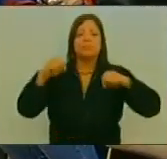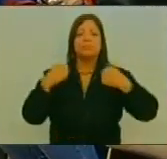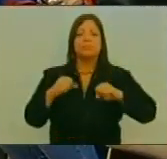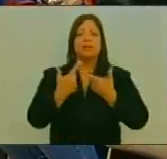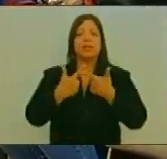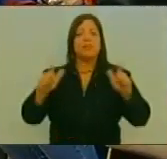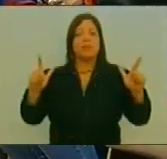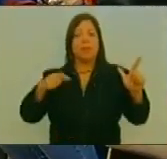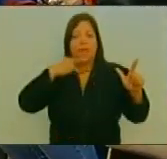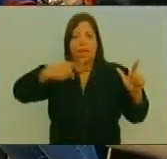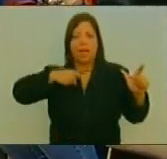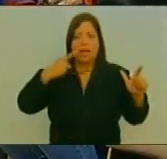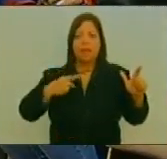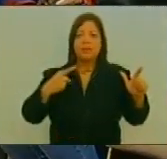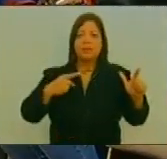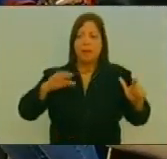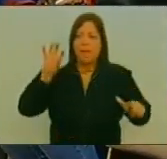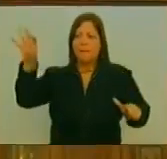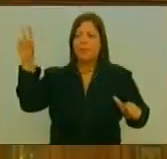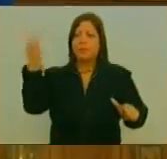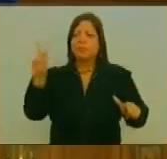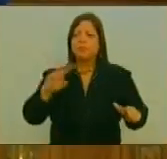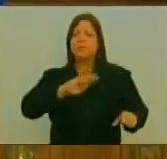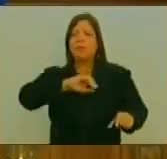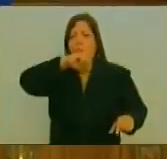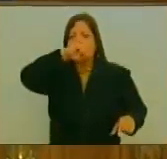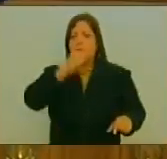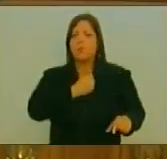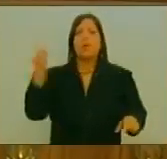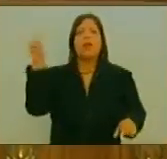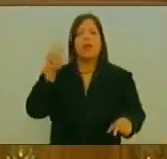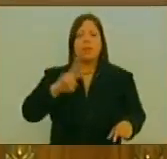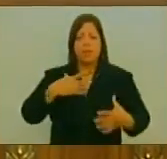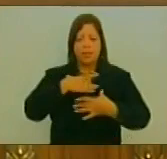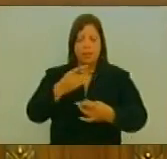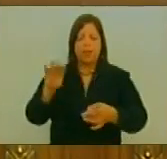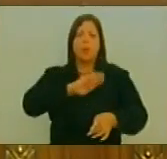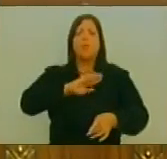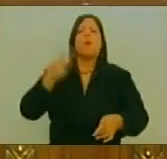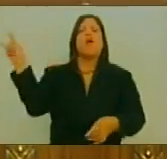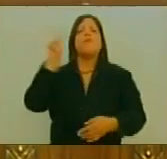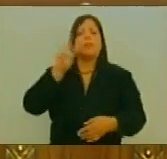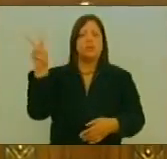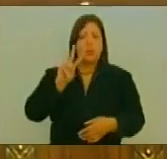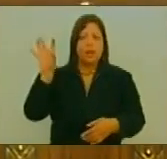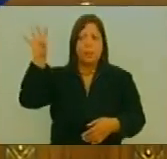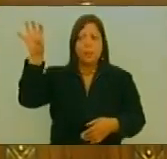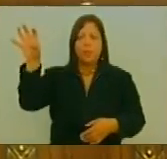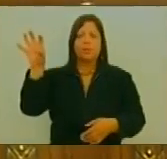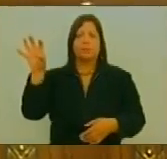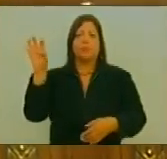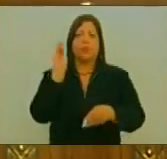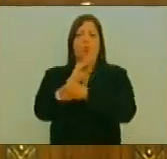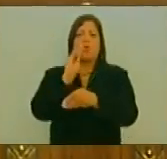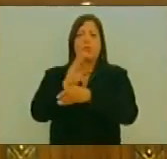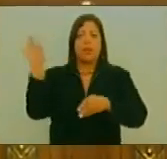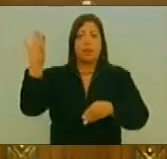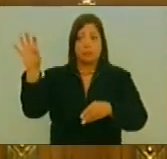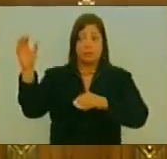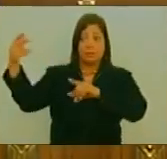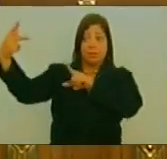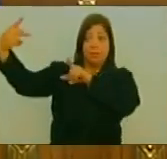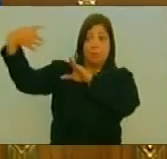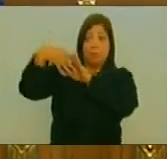la libertad De expresión Patriota En defensa De los intereses De nuestro país En medio De una